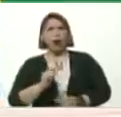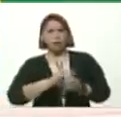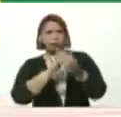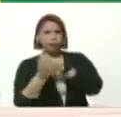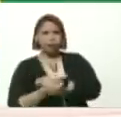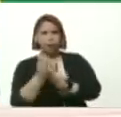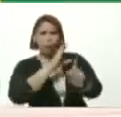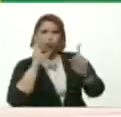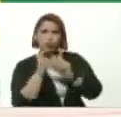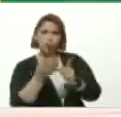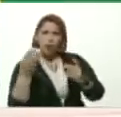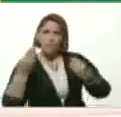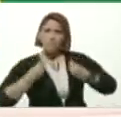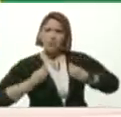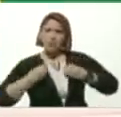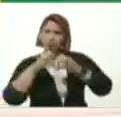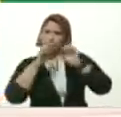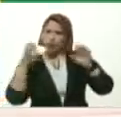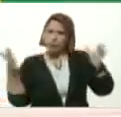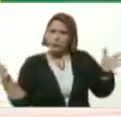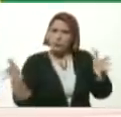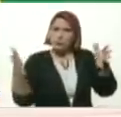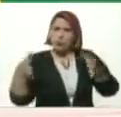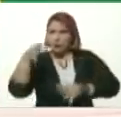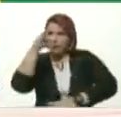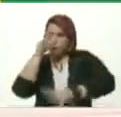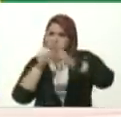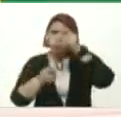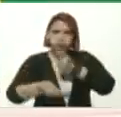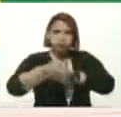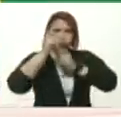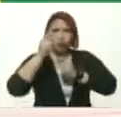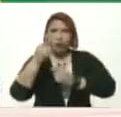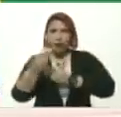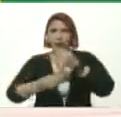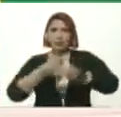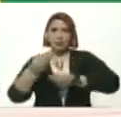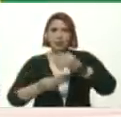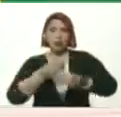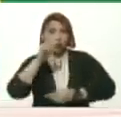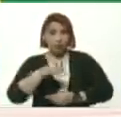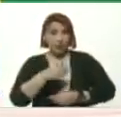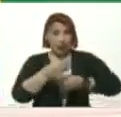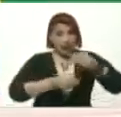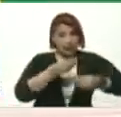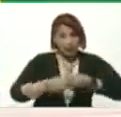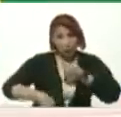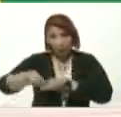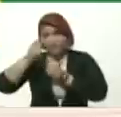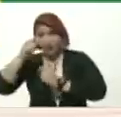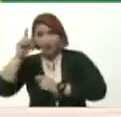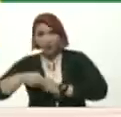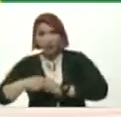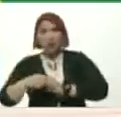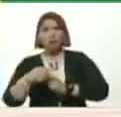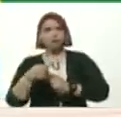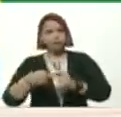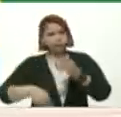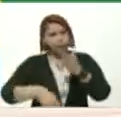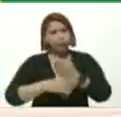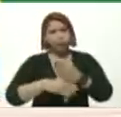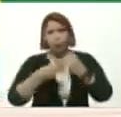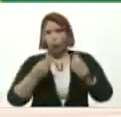vida Va la educación Aprendiendo Haciendo Y haciendo Aprendiendo Va la doctrina